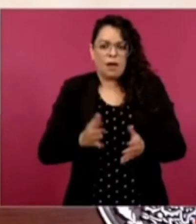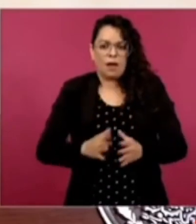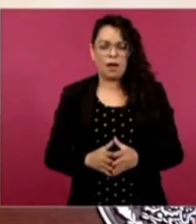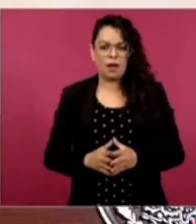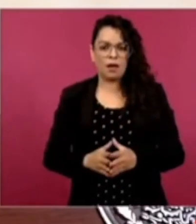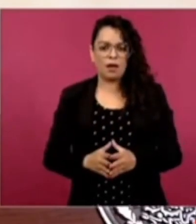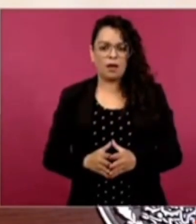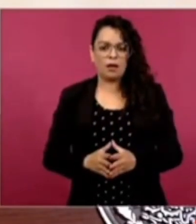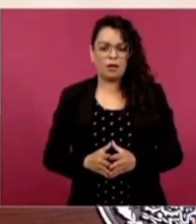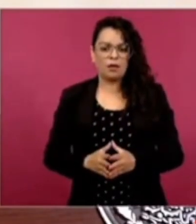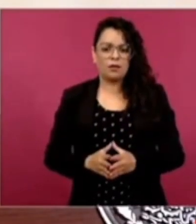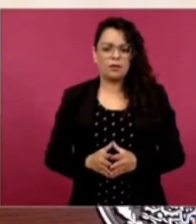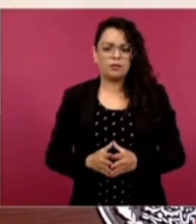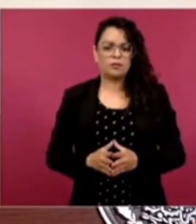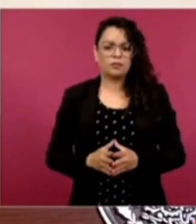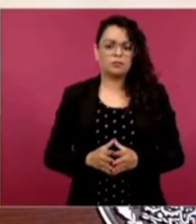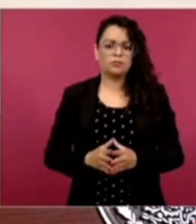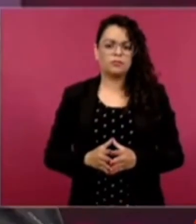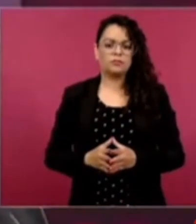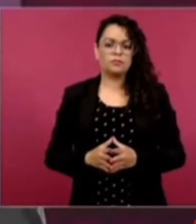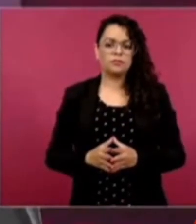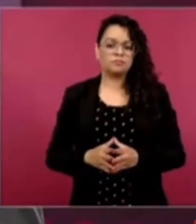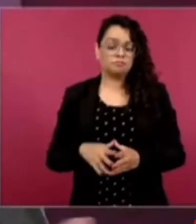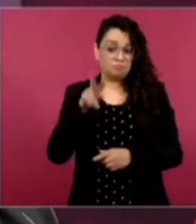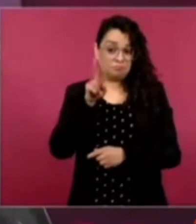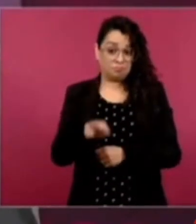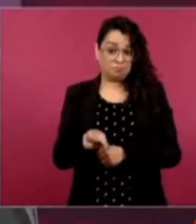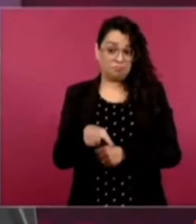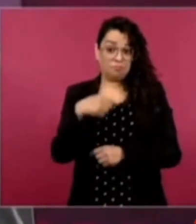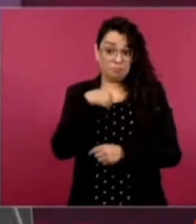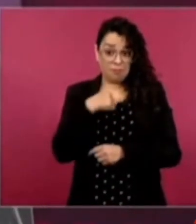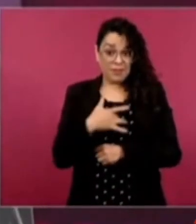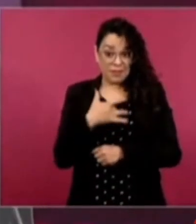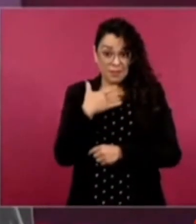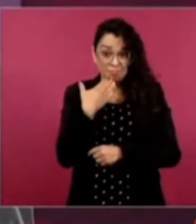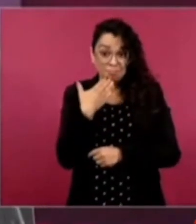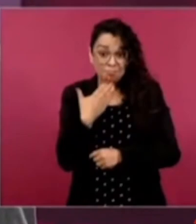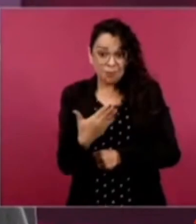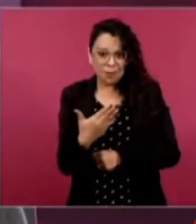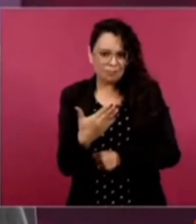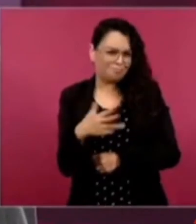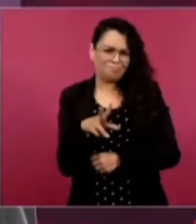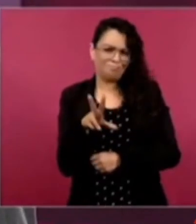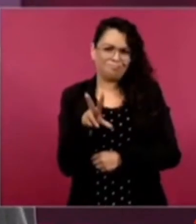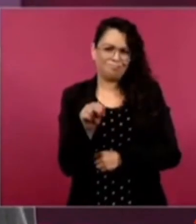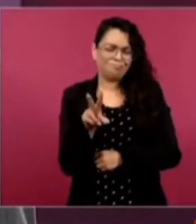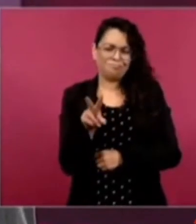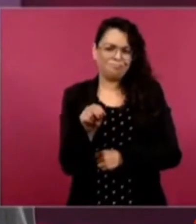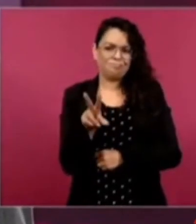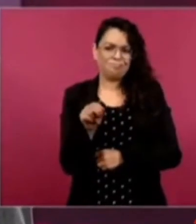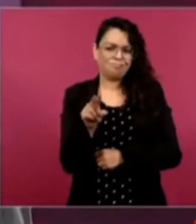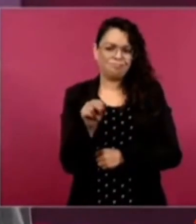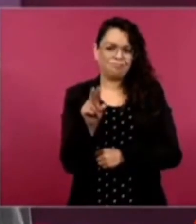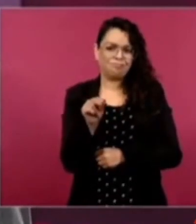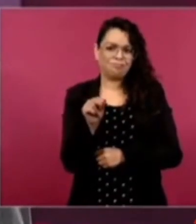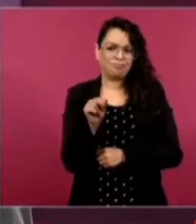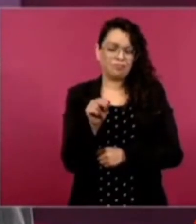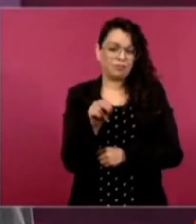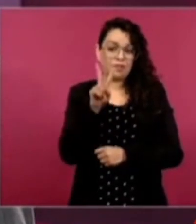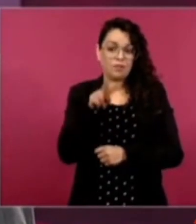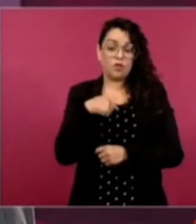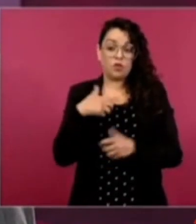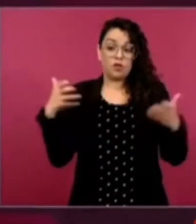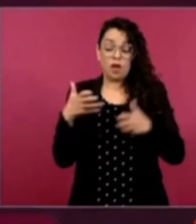Entonces, yo me sentiría muy mal, pero no, tengo mi conciencia tranquila.